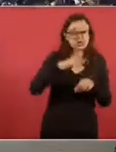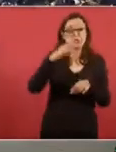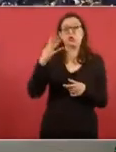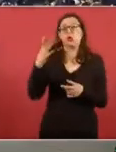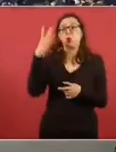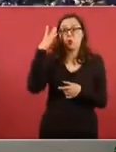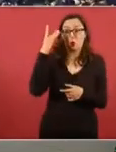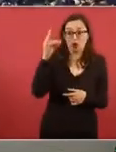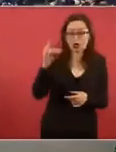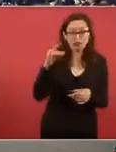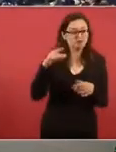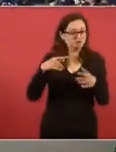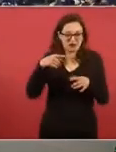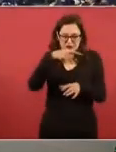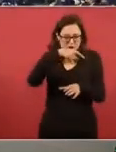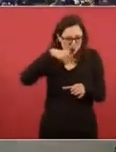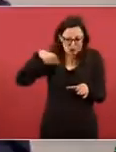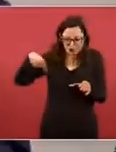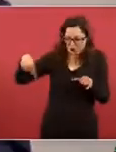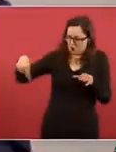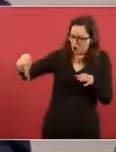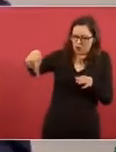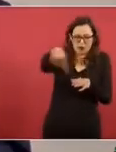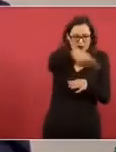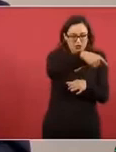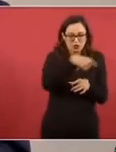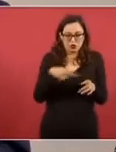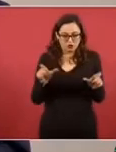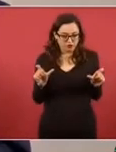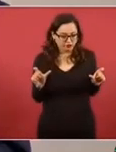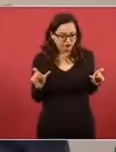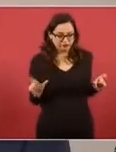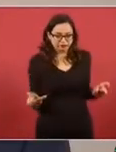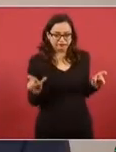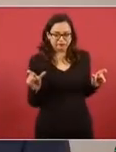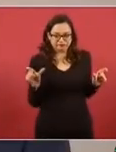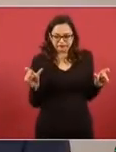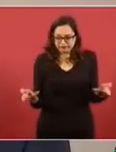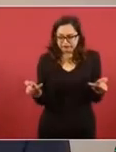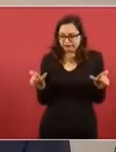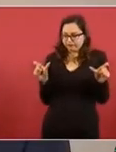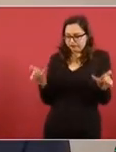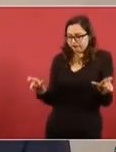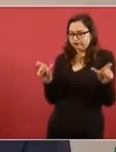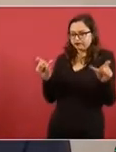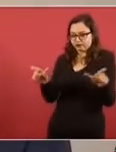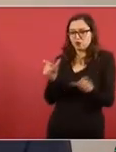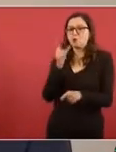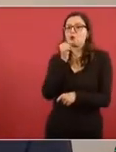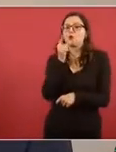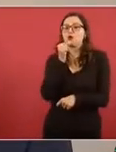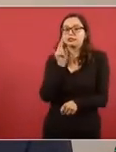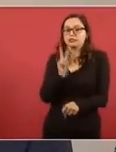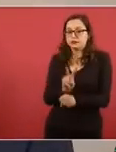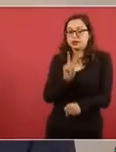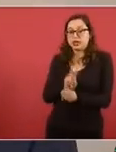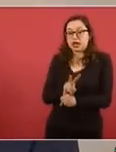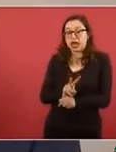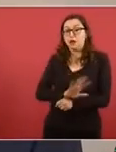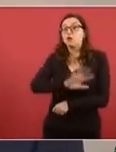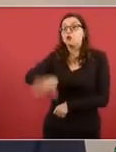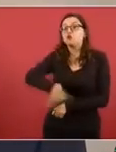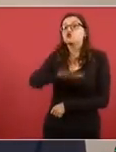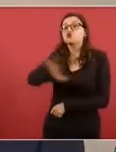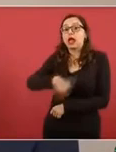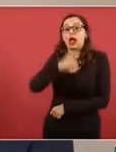algunos de los mensajes señalan, se presume se recuperó la mercancía. Y la mercancía es o